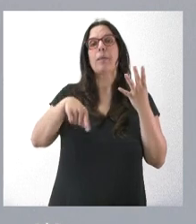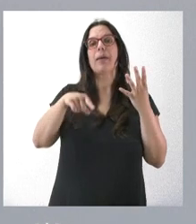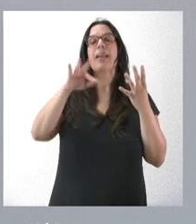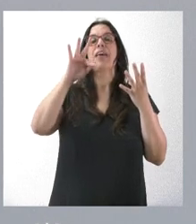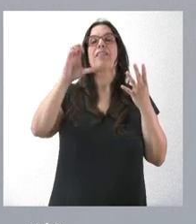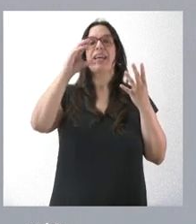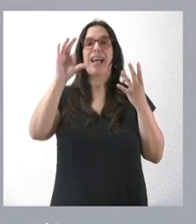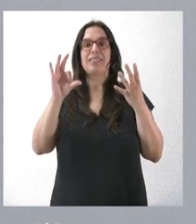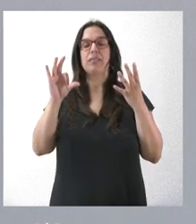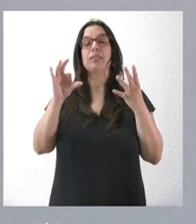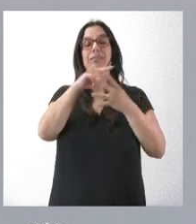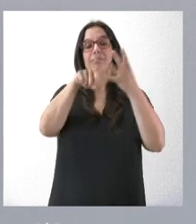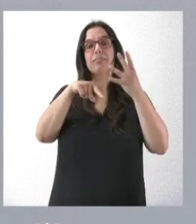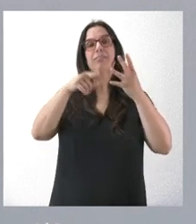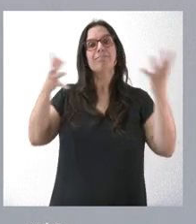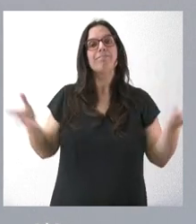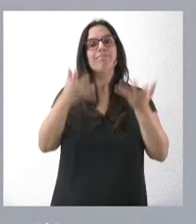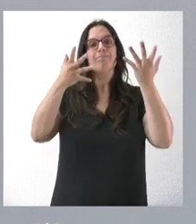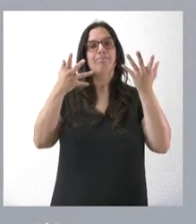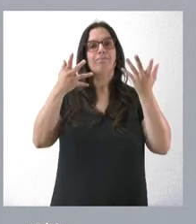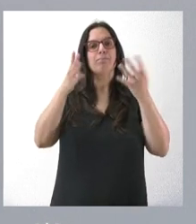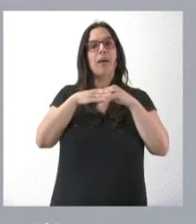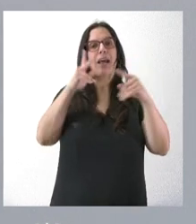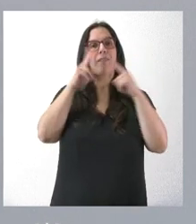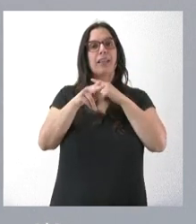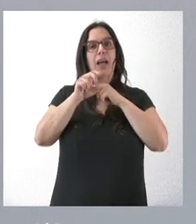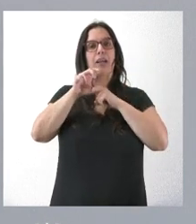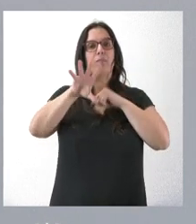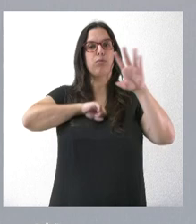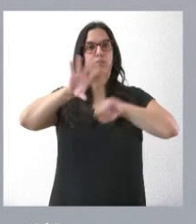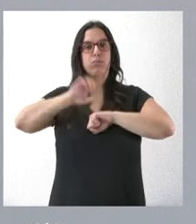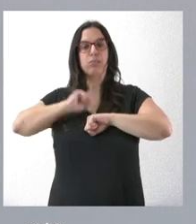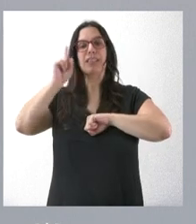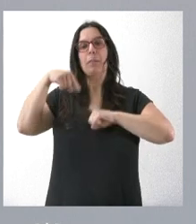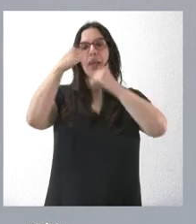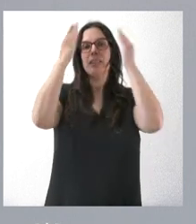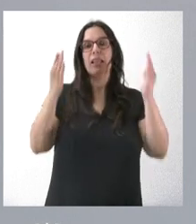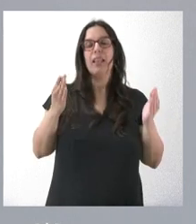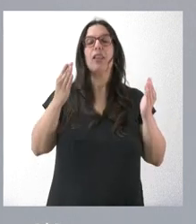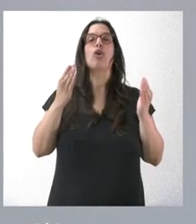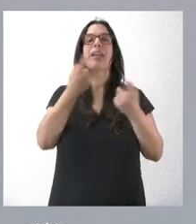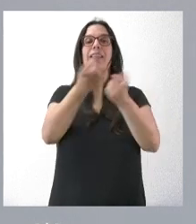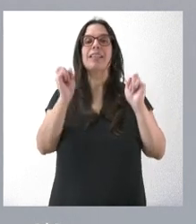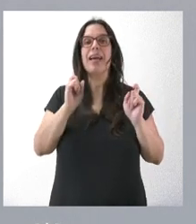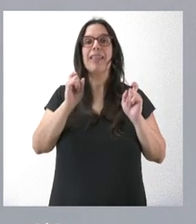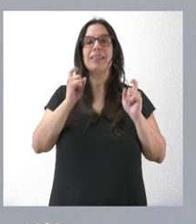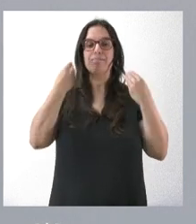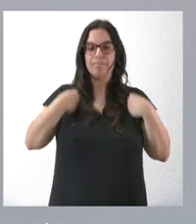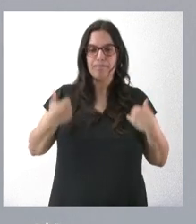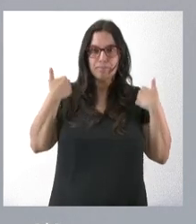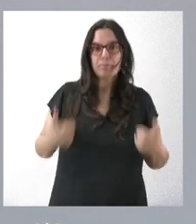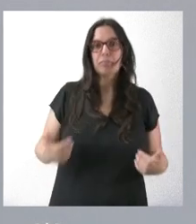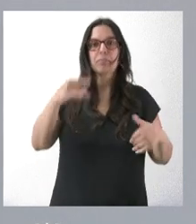objeto de fomentar iniciativas de prevención de esta enfermedad y a la atención de las necesidades biopsicosociales de personas pertenecientes a colectivos